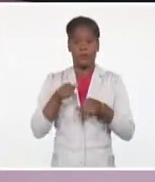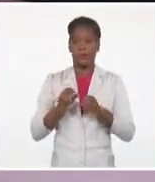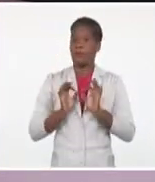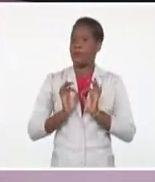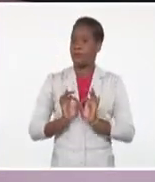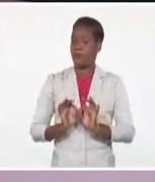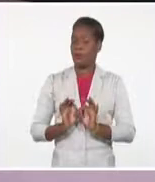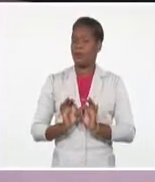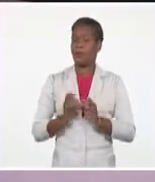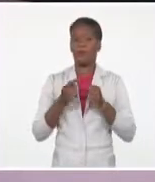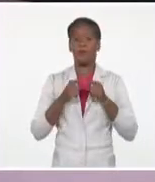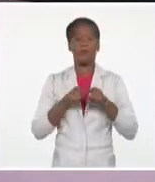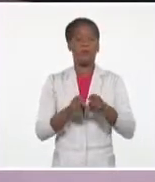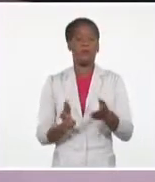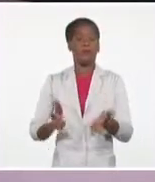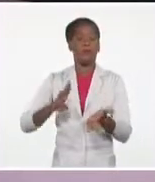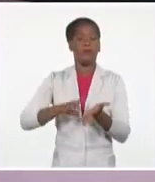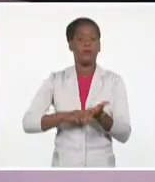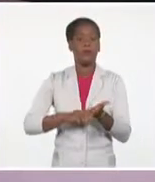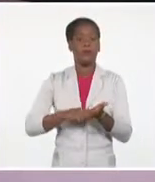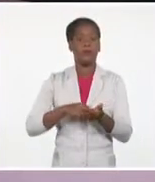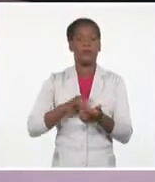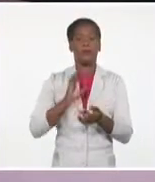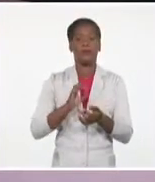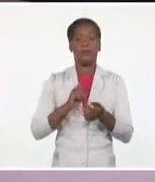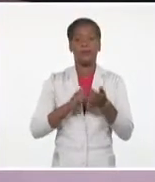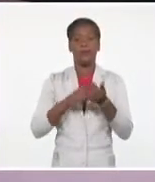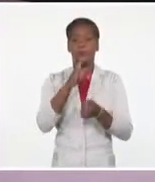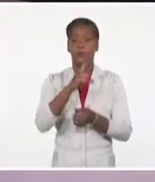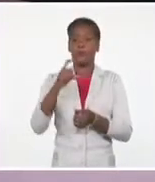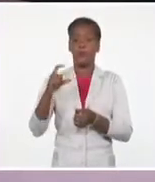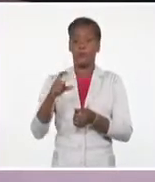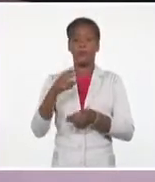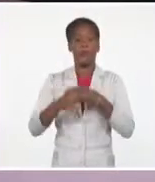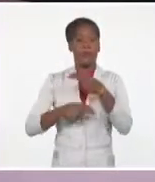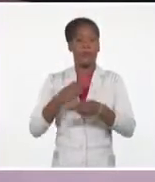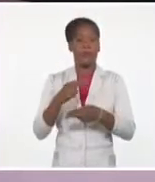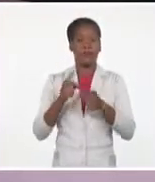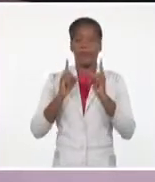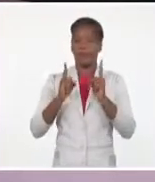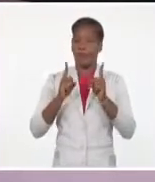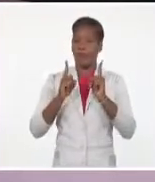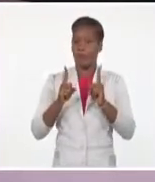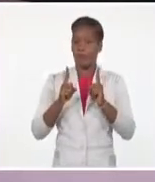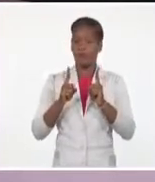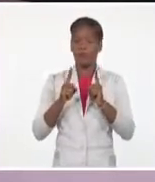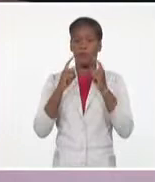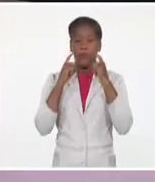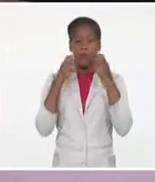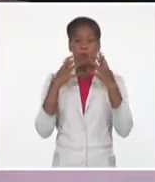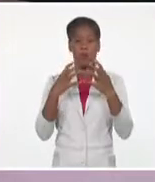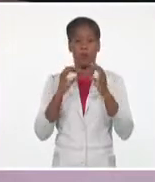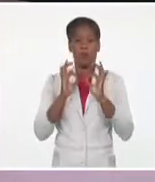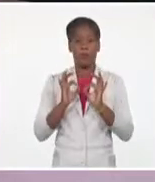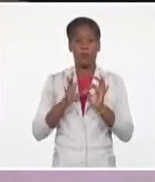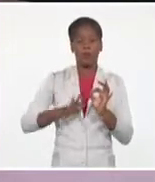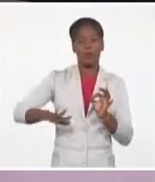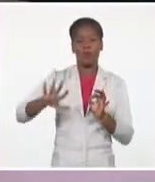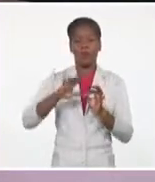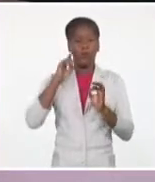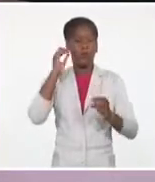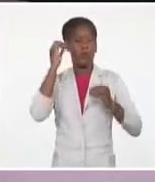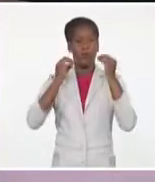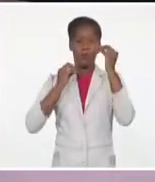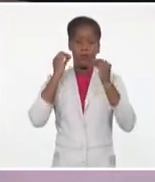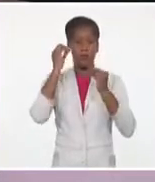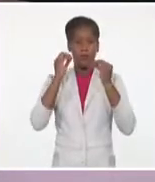Bermúdez, junto a los miembros del secretariado, da seguimiento al proceso de implementación de las ideas, conceptos y directrices emanados